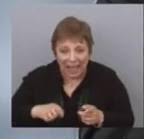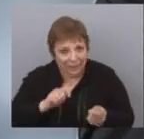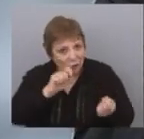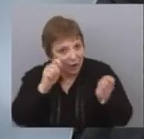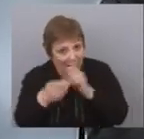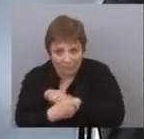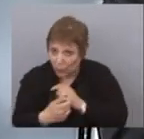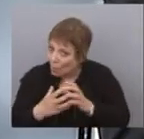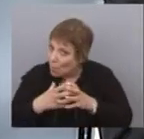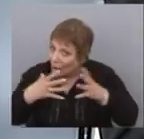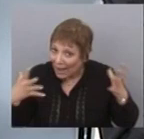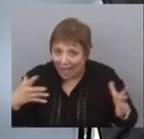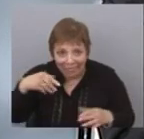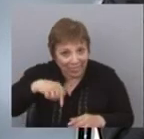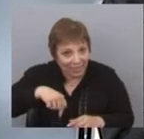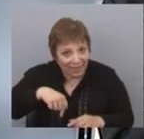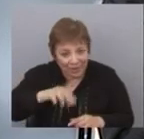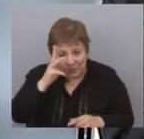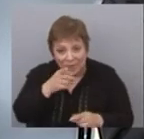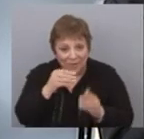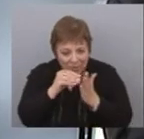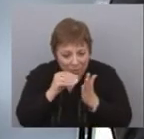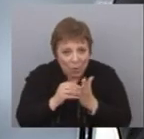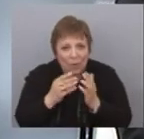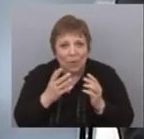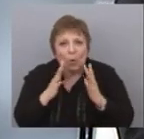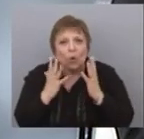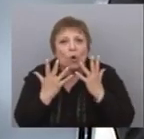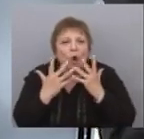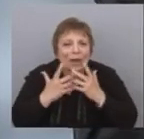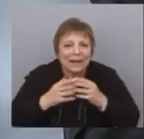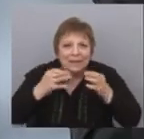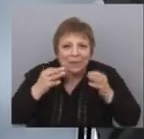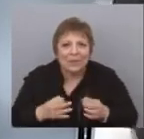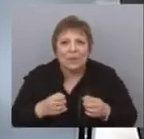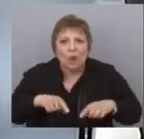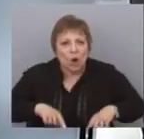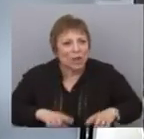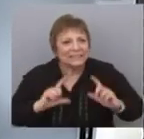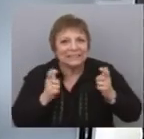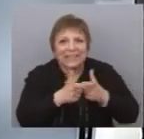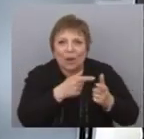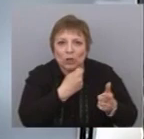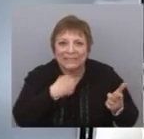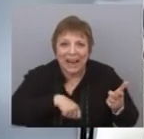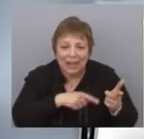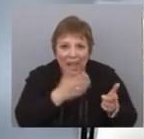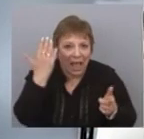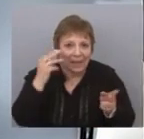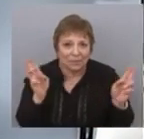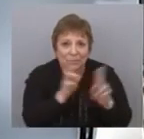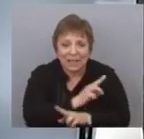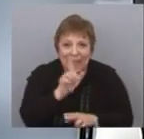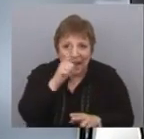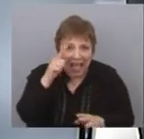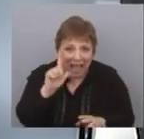se estableció toda la... Los mecanismos se restablecieron, los mecanismos del Consejo Salario eliminados en el gobierno del doctor